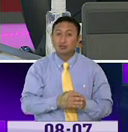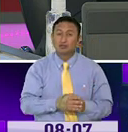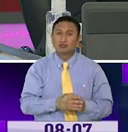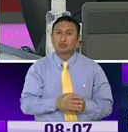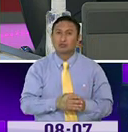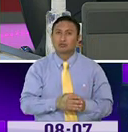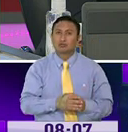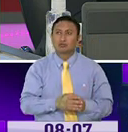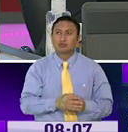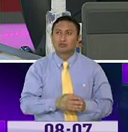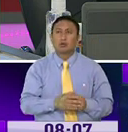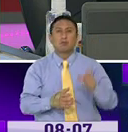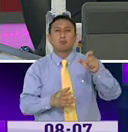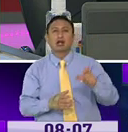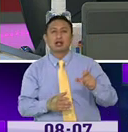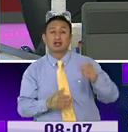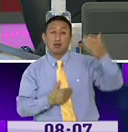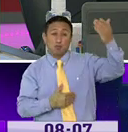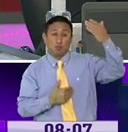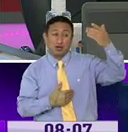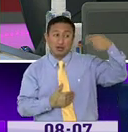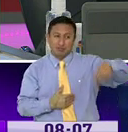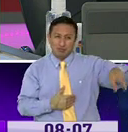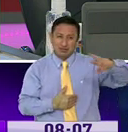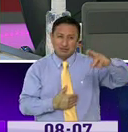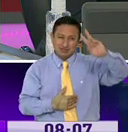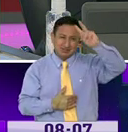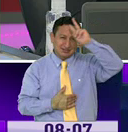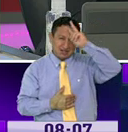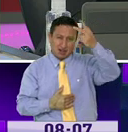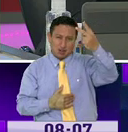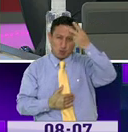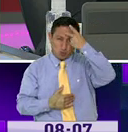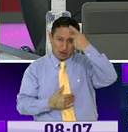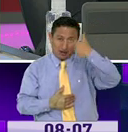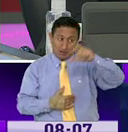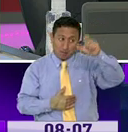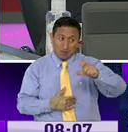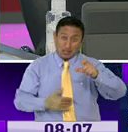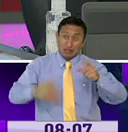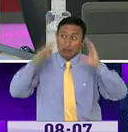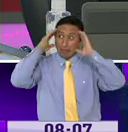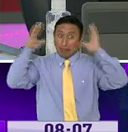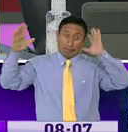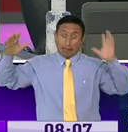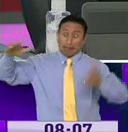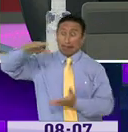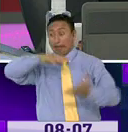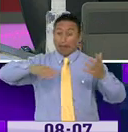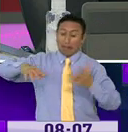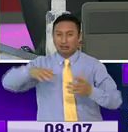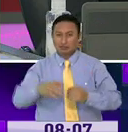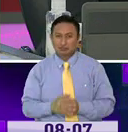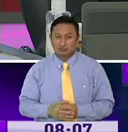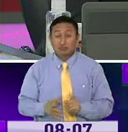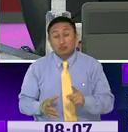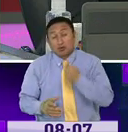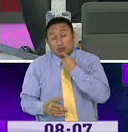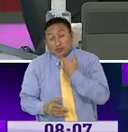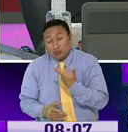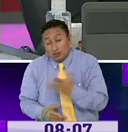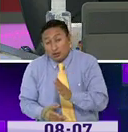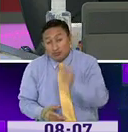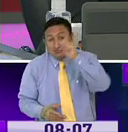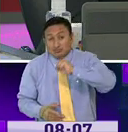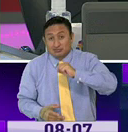diría perversamente mal utilizado, para causar algo de desestabilización. Yo diría que si se